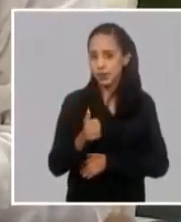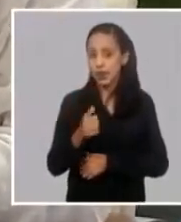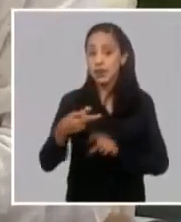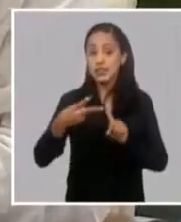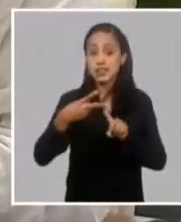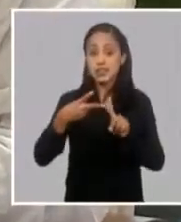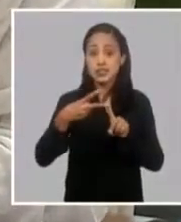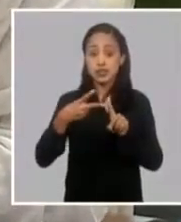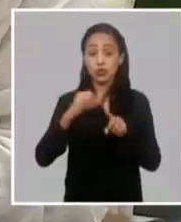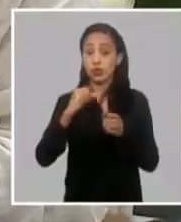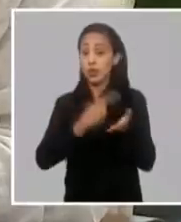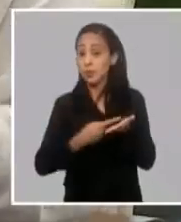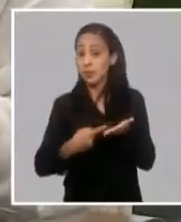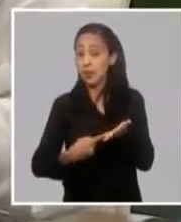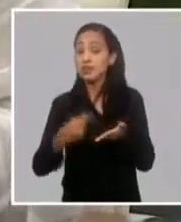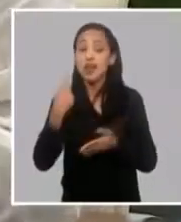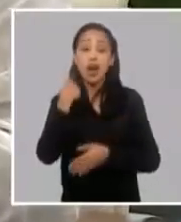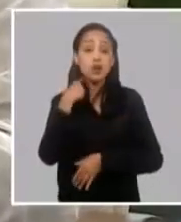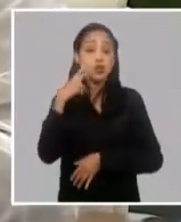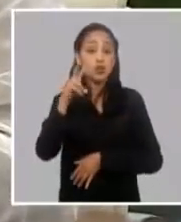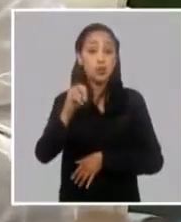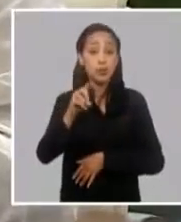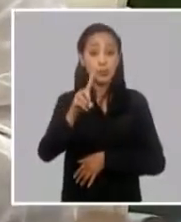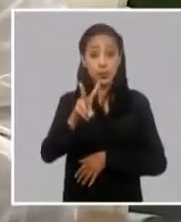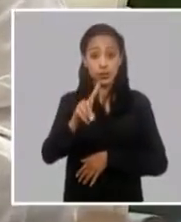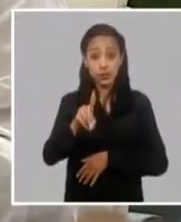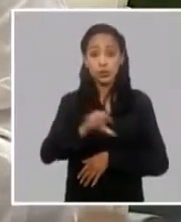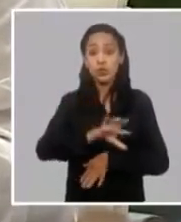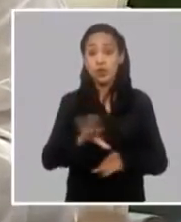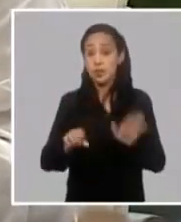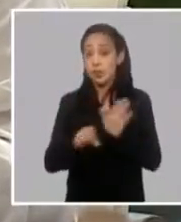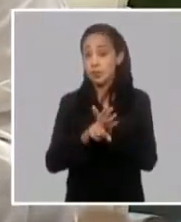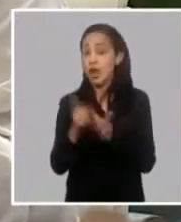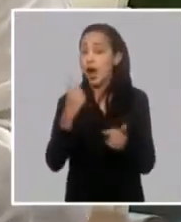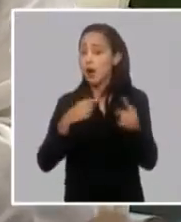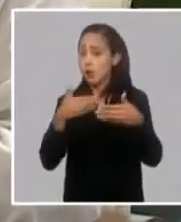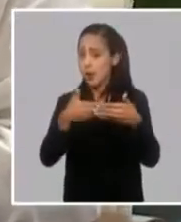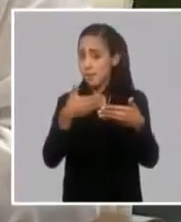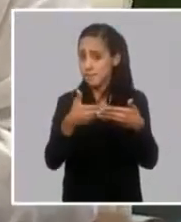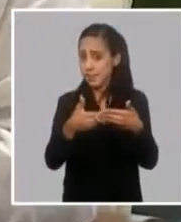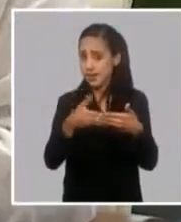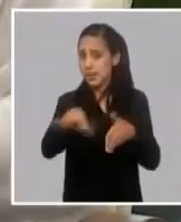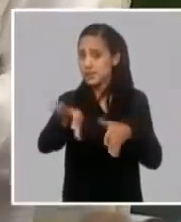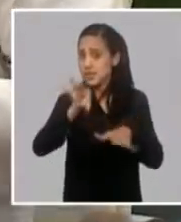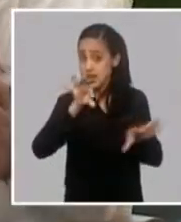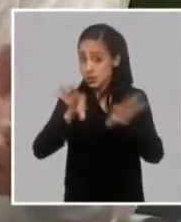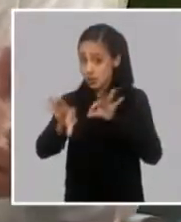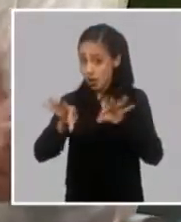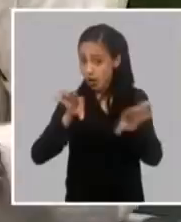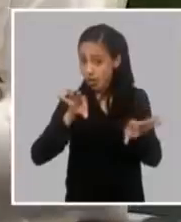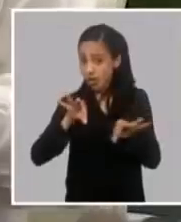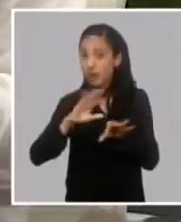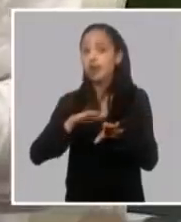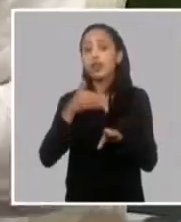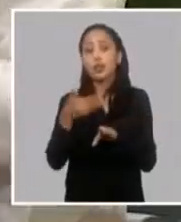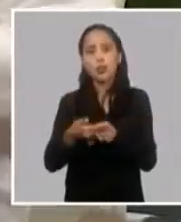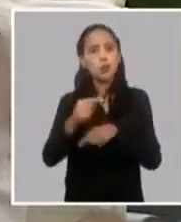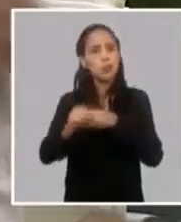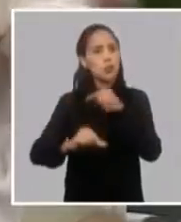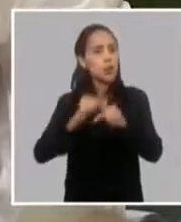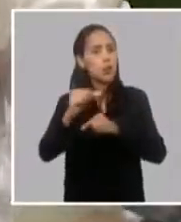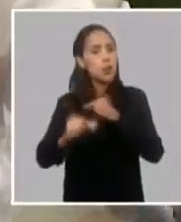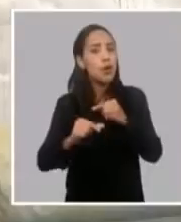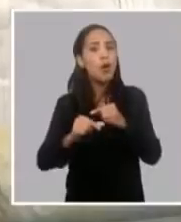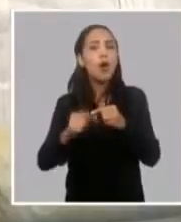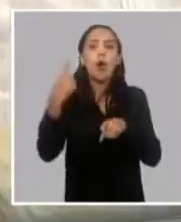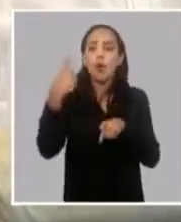el segundo semestre del 2021 ya vamos a iniciar con algunas entidades seleccionadas y en la medida de que podamos ir avanzando lo